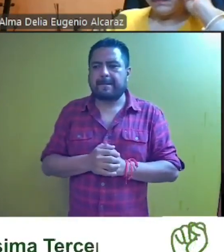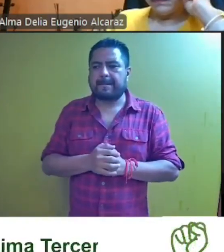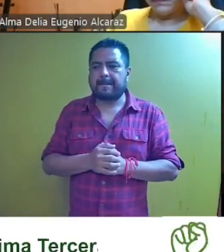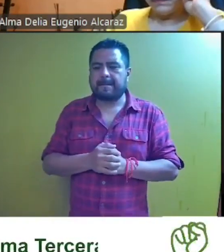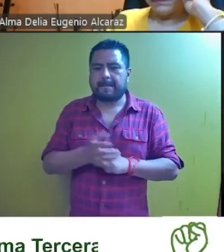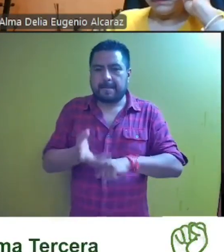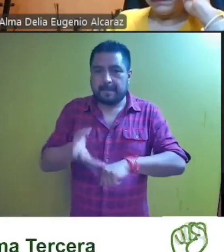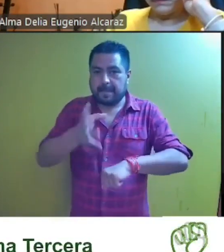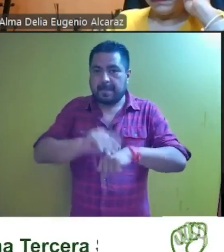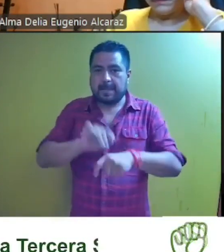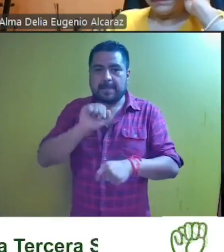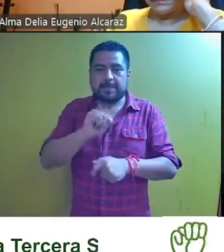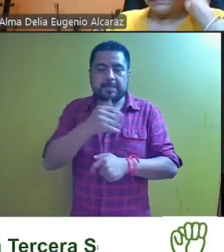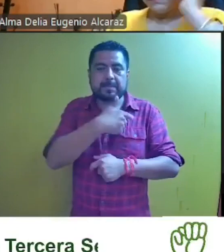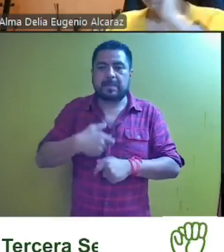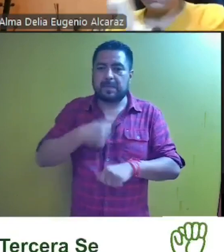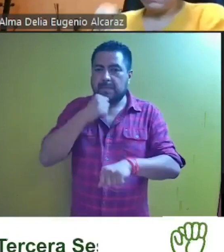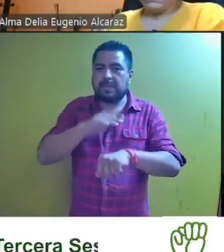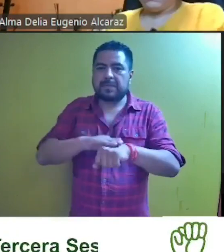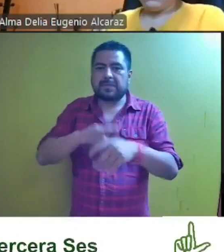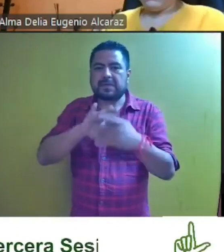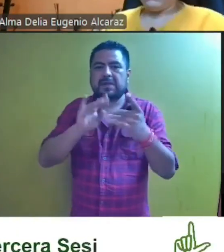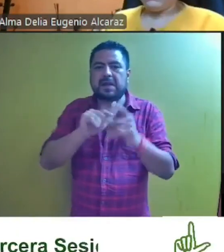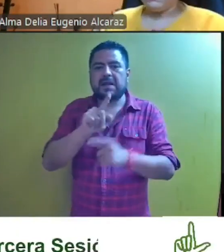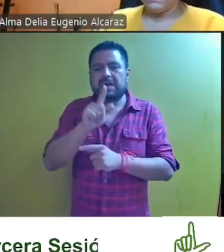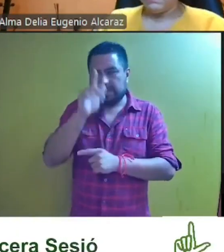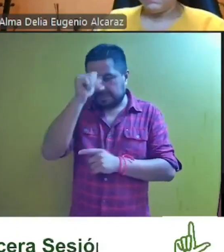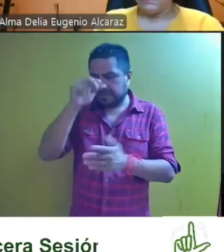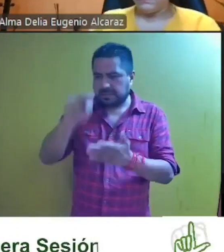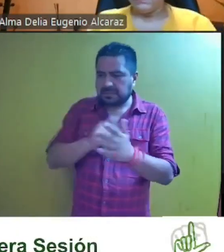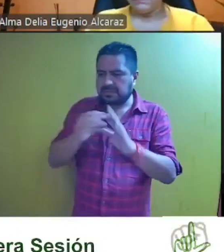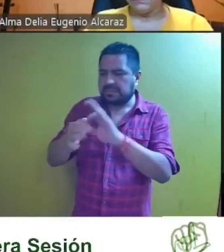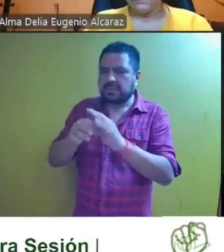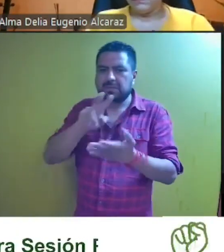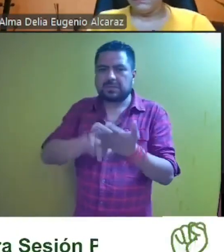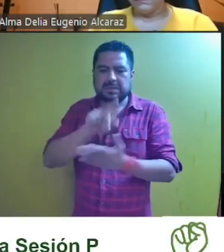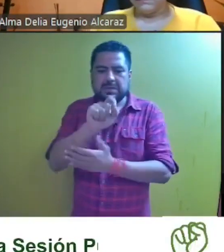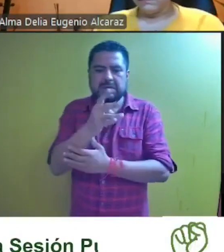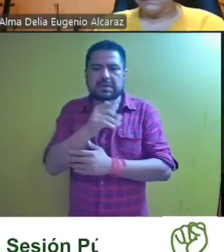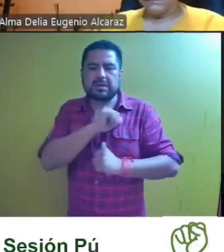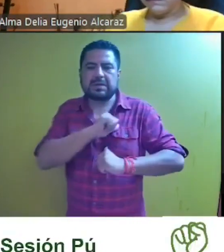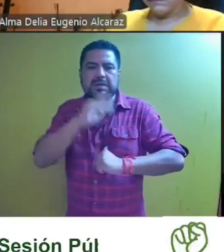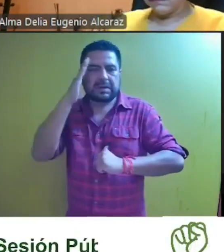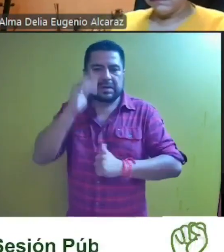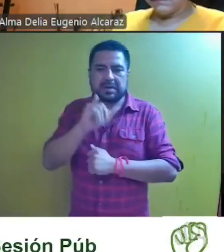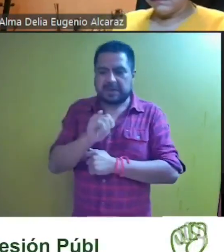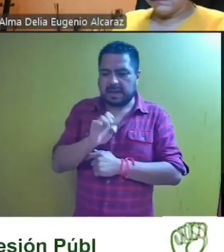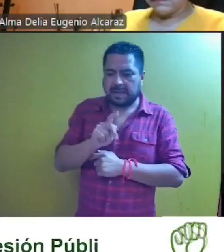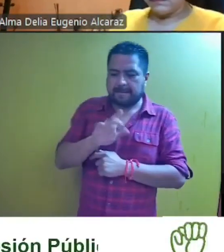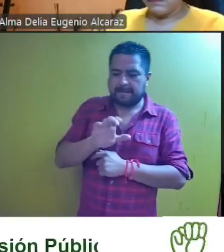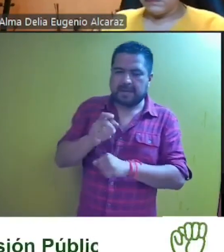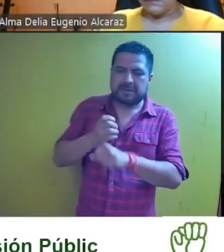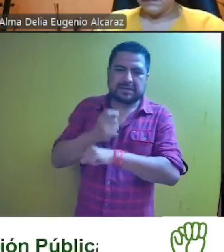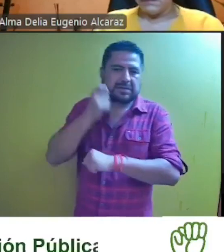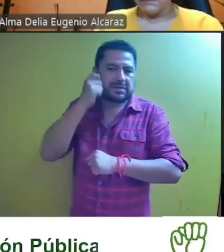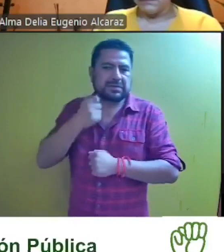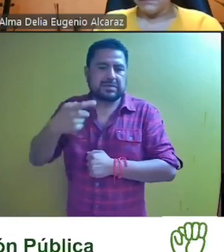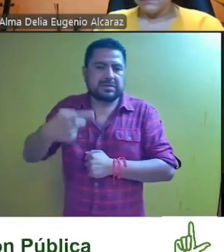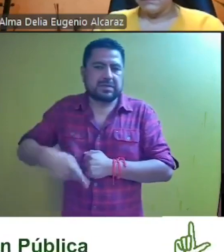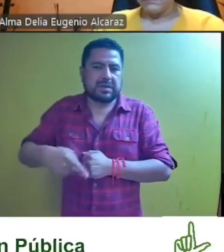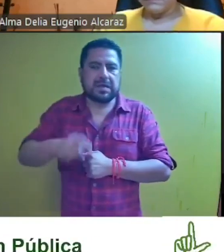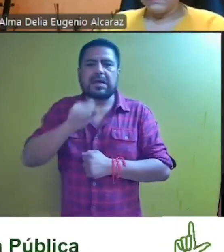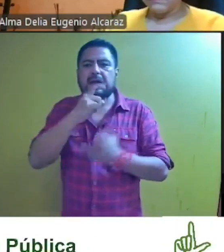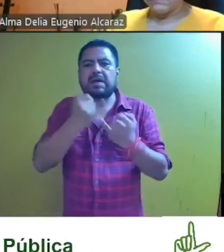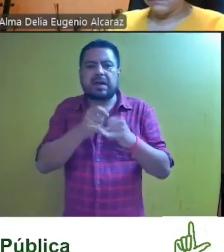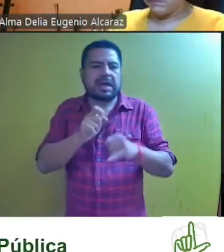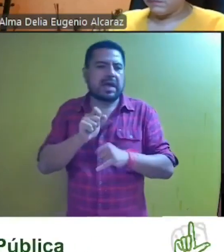con su autorización magistrada presidenta doy cuenta con el proyecto del audoconvenio veintinueve dos mil veinticuatro promovido por el instituto electoral y de participación ciudadana del estado de guerrero y